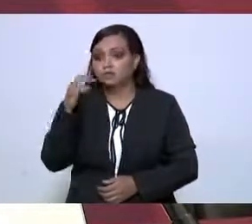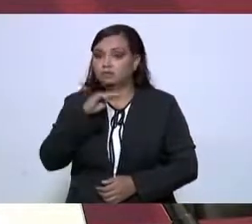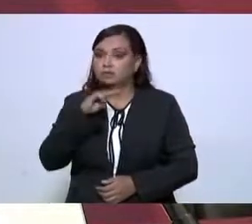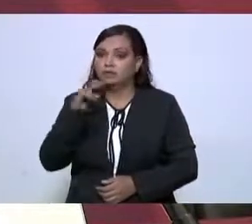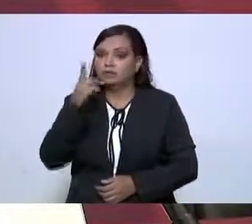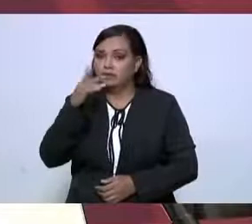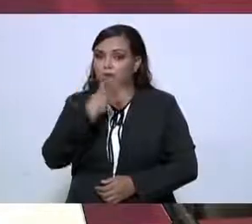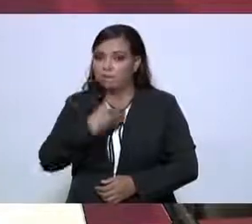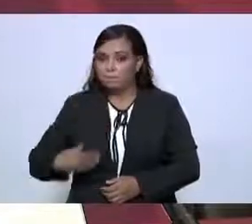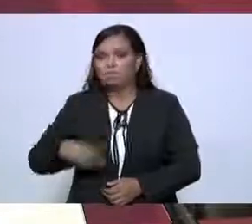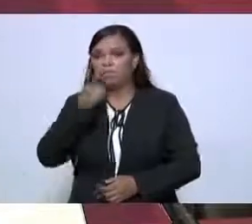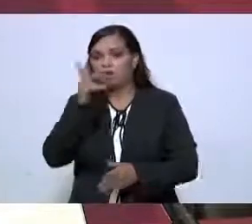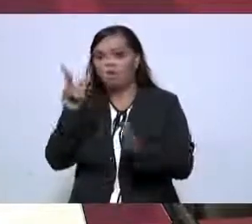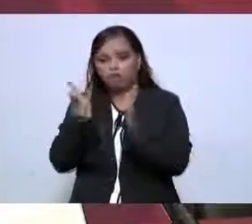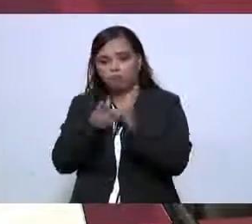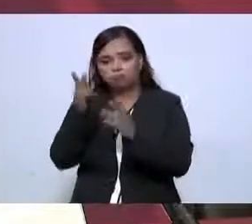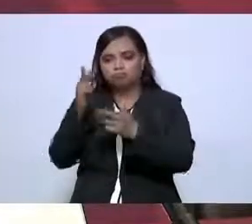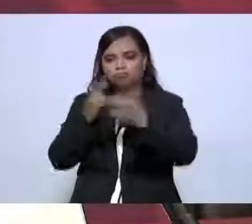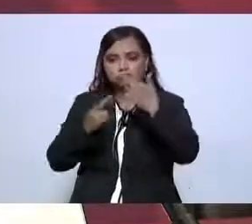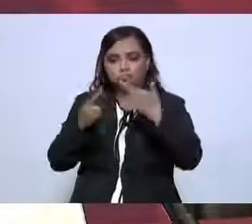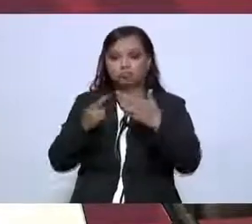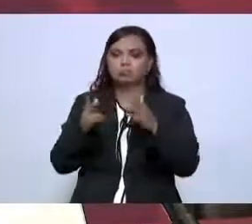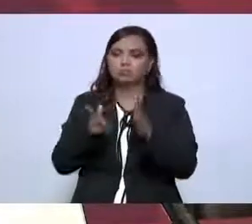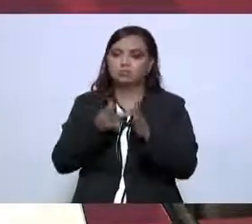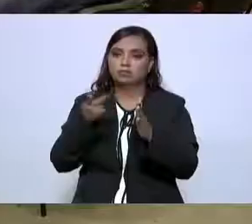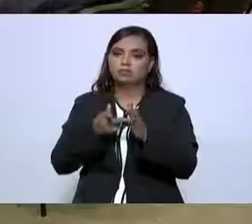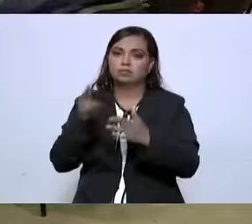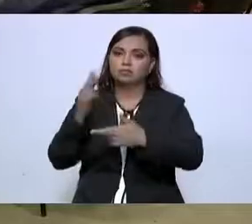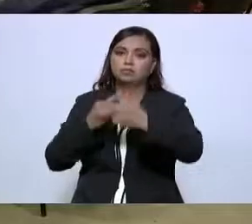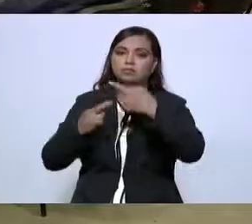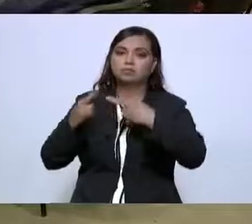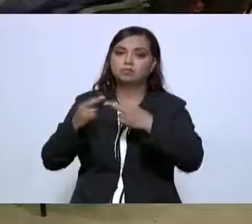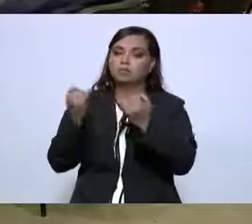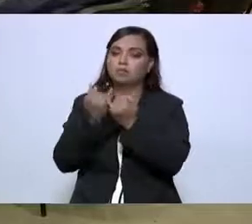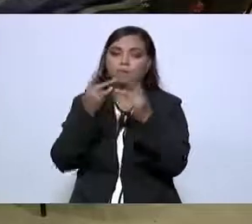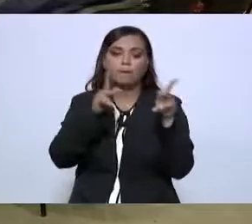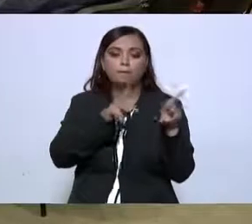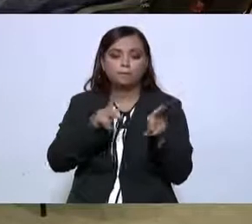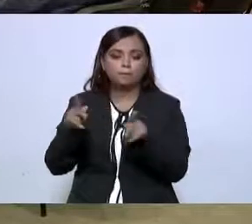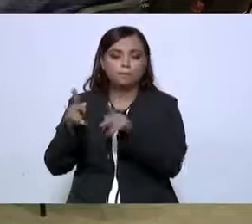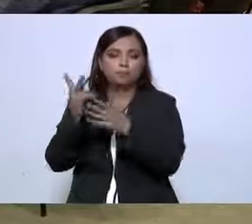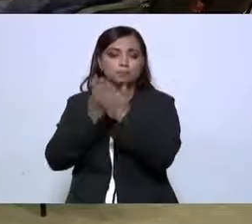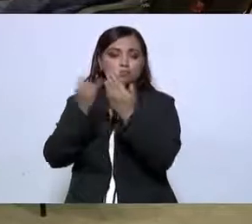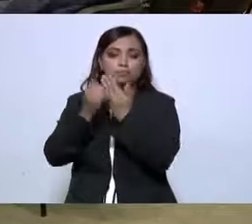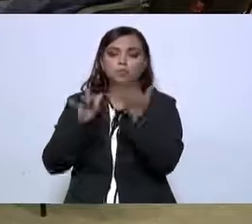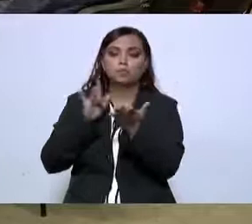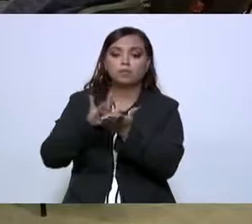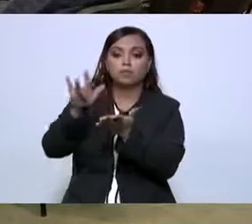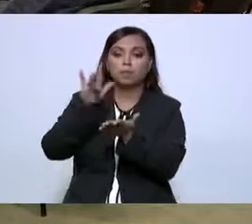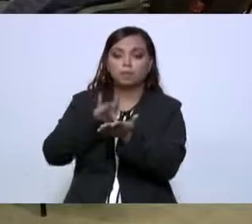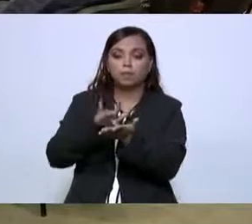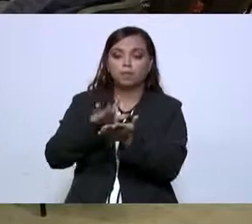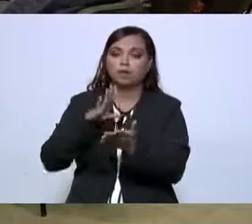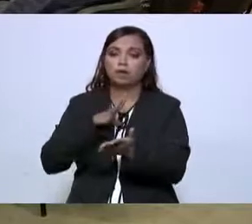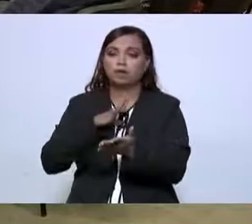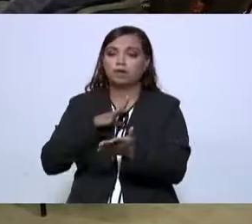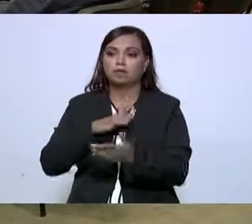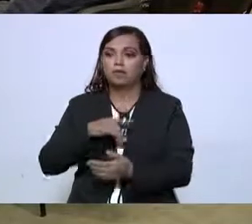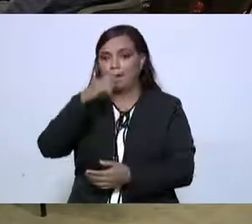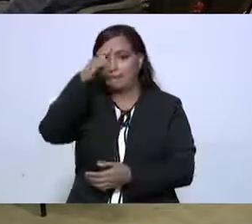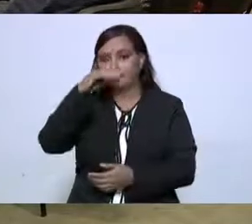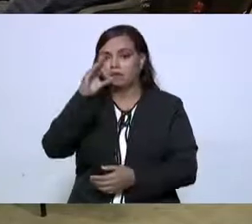regresar a ese plan de apoyo a la zona